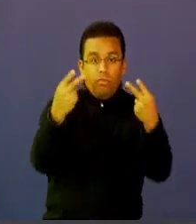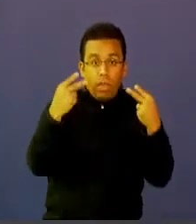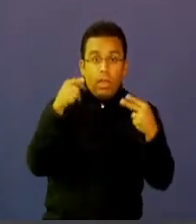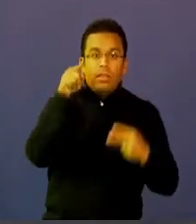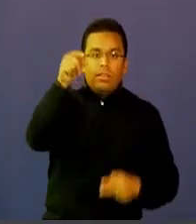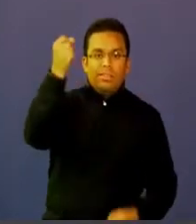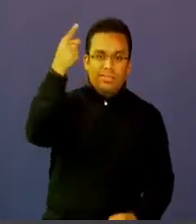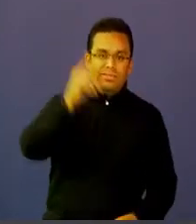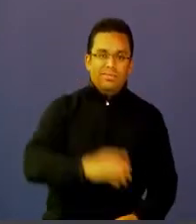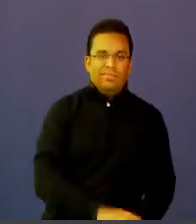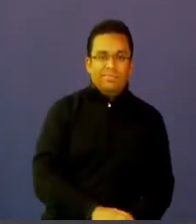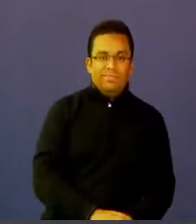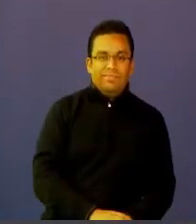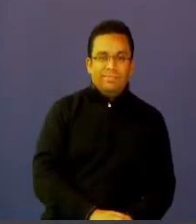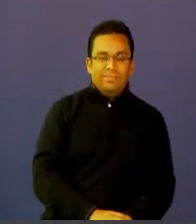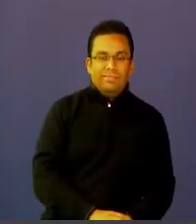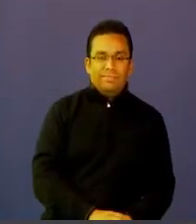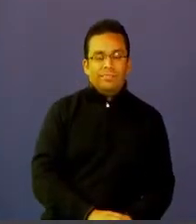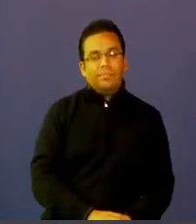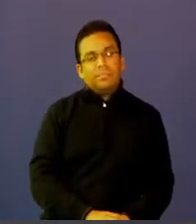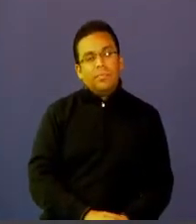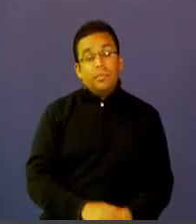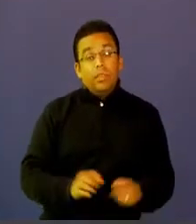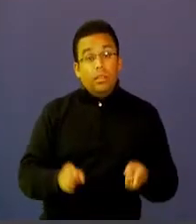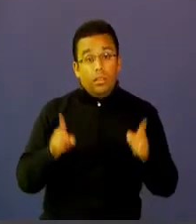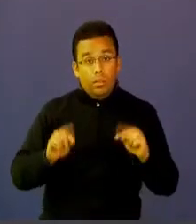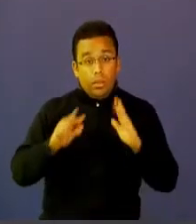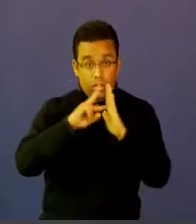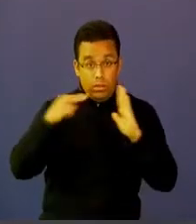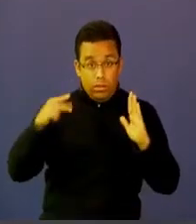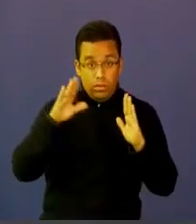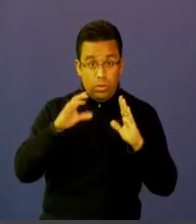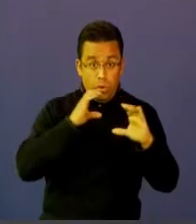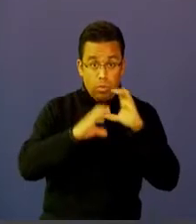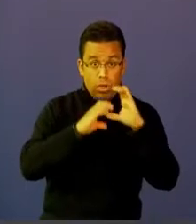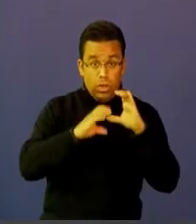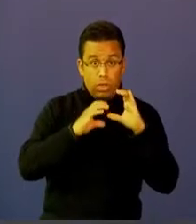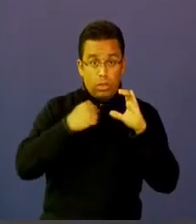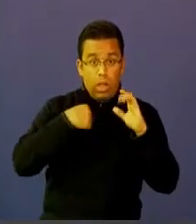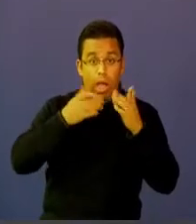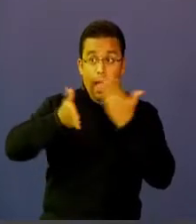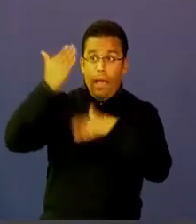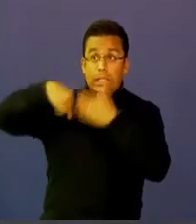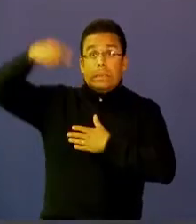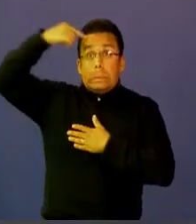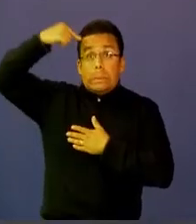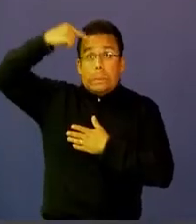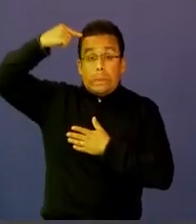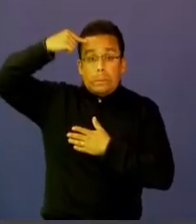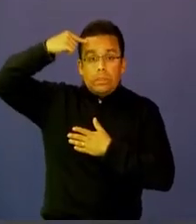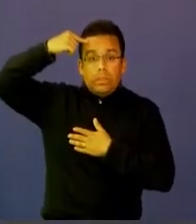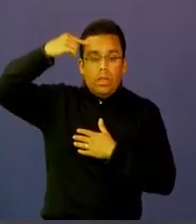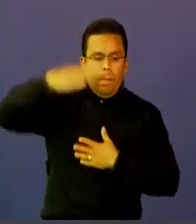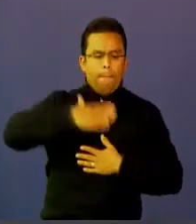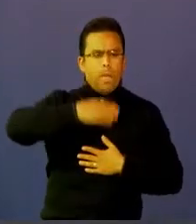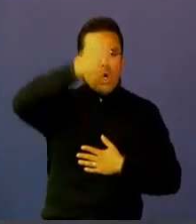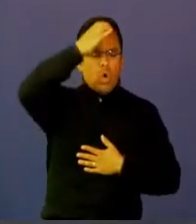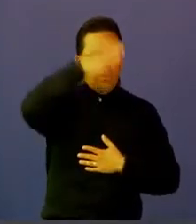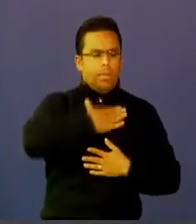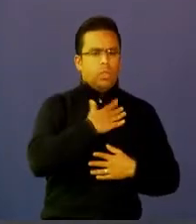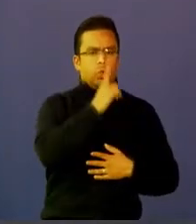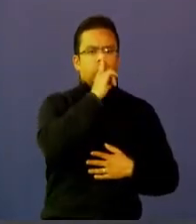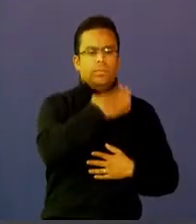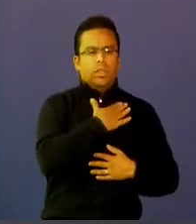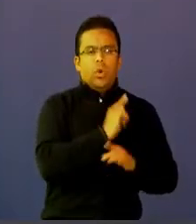Las tecnologías de la información y las comunicaciones nos lleva a cambiar un paradigma, la exclusividad del conocimiento. Cuando hemos visto que ya